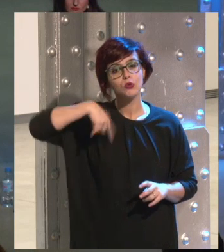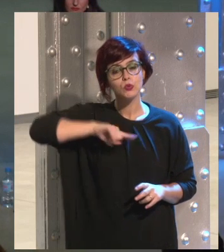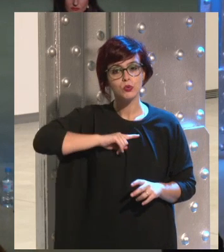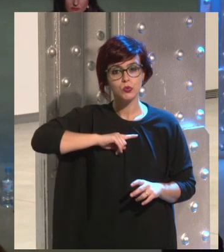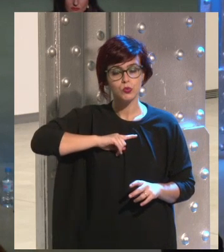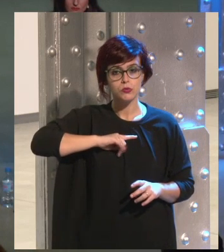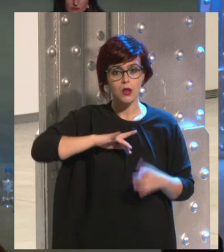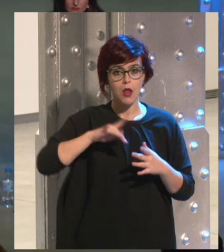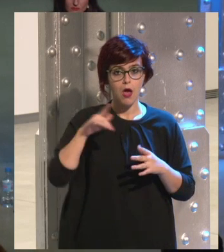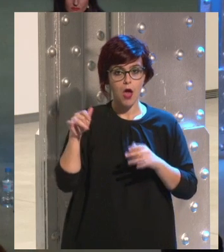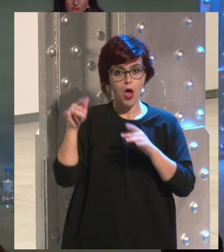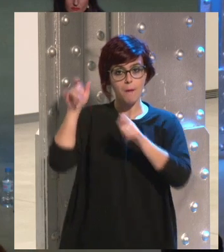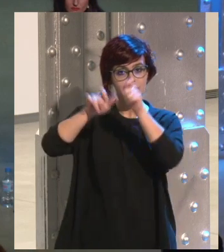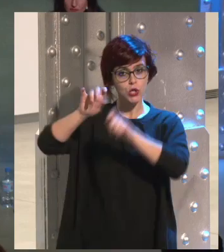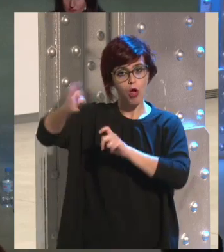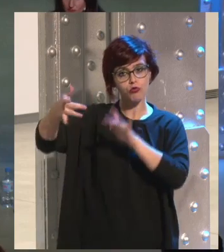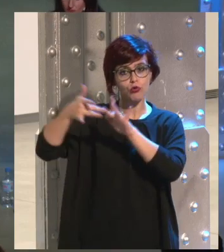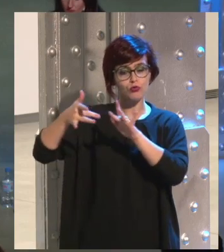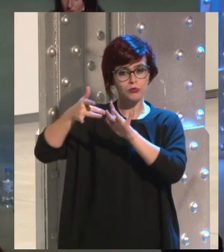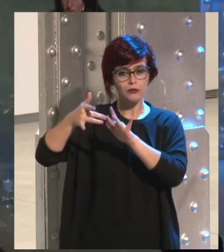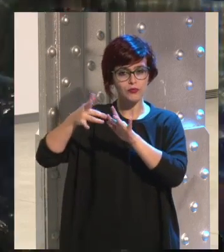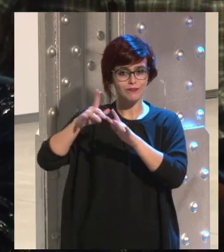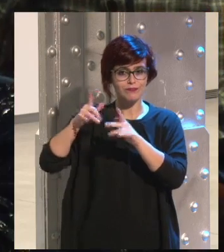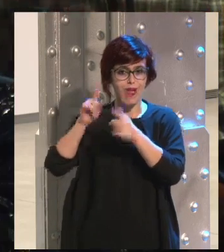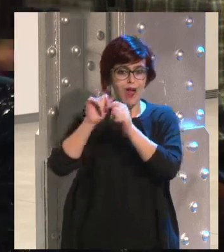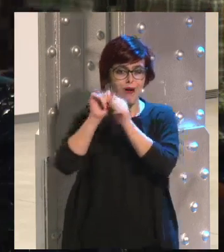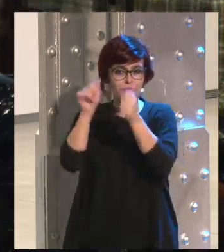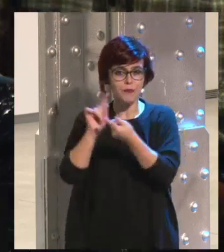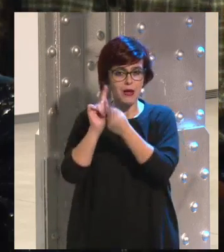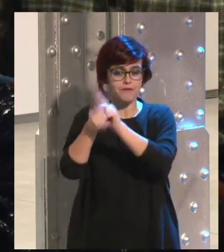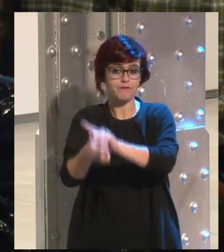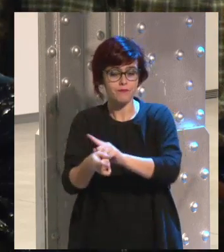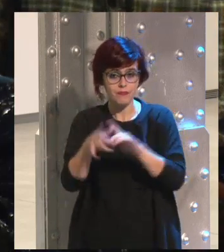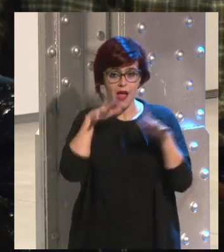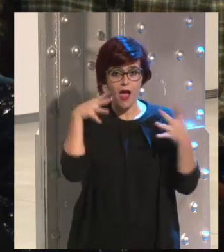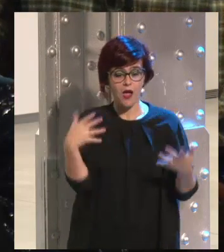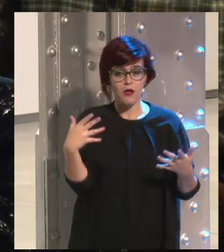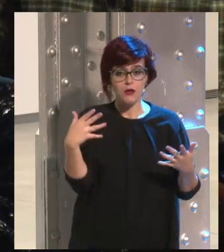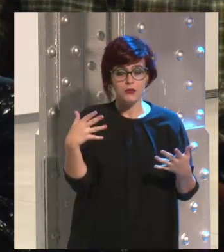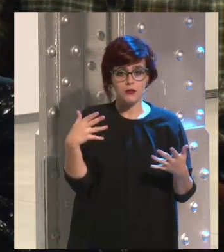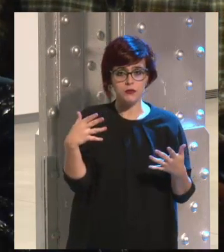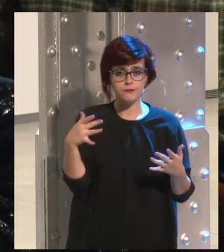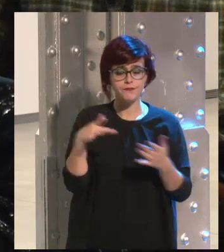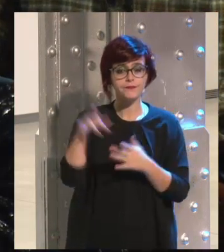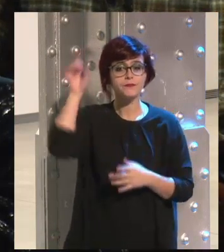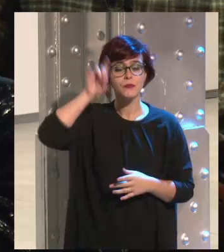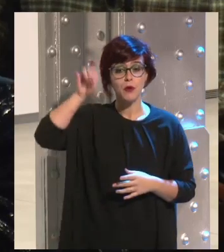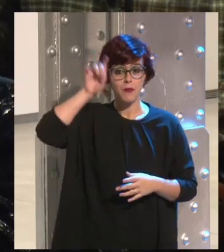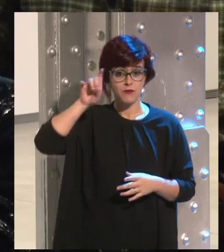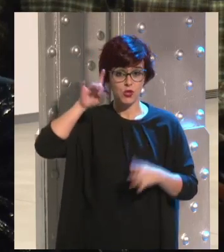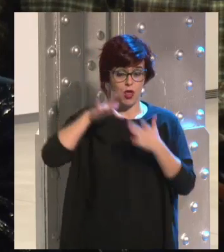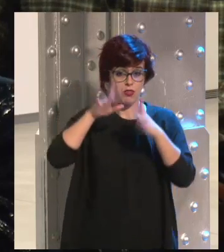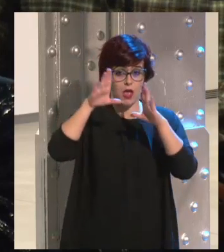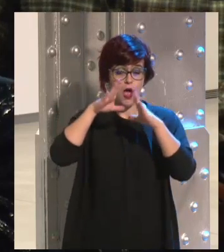forma de relacionarnos con otros y de comunicarnos. Aquí tenemos una universidad, una profesora, docente